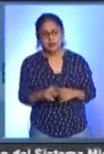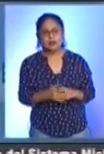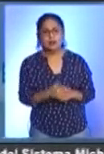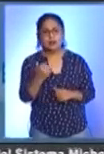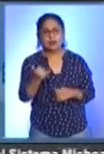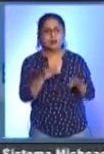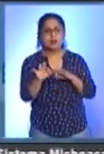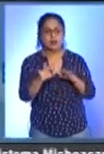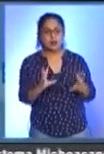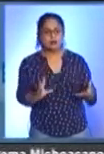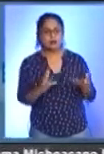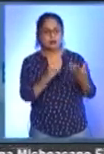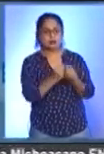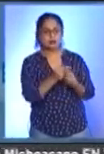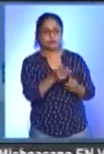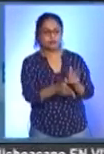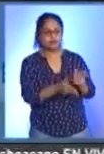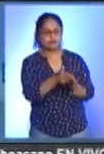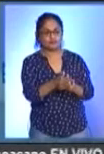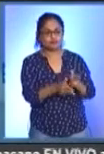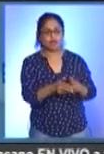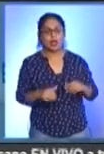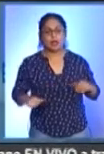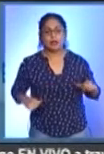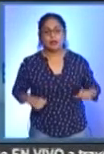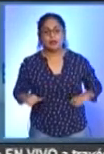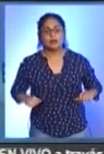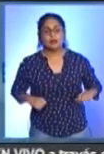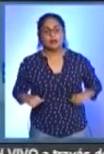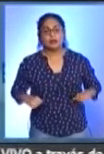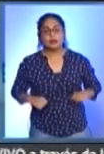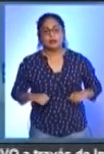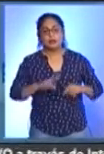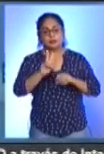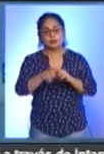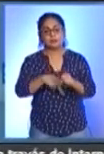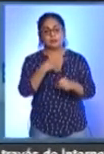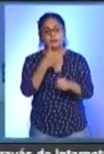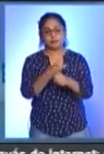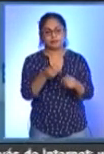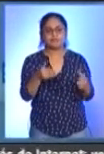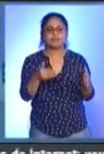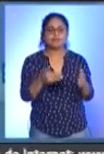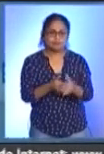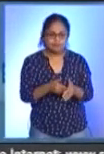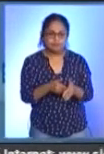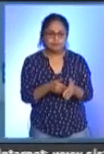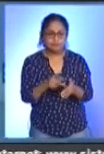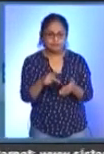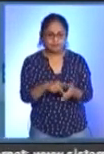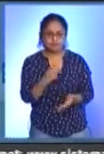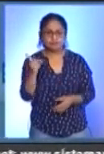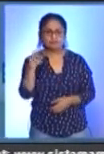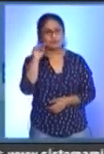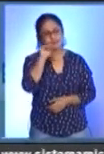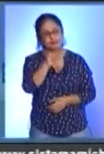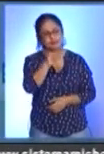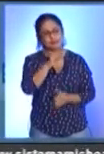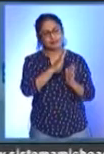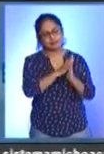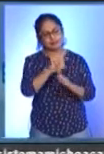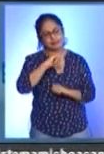de los trabajadores ferrocarrileros. Las actividades que de nuevo se paralizó, la empresa internacional reiteró el llamado a las